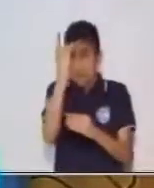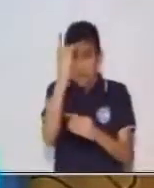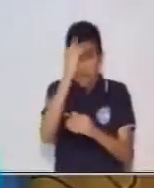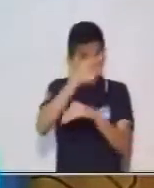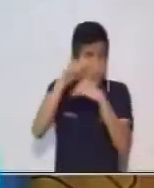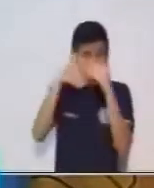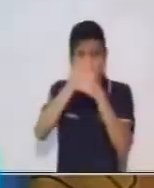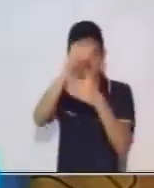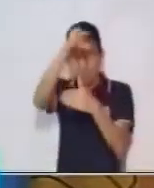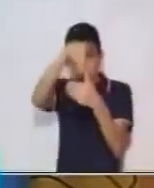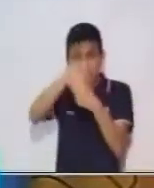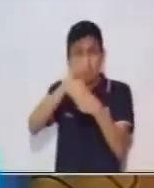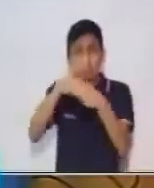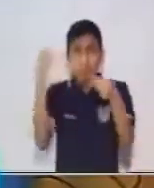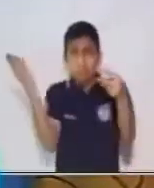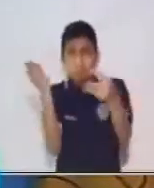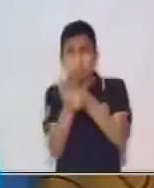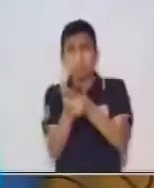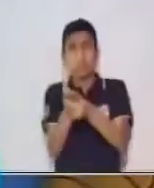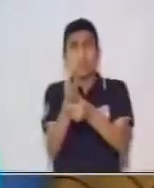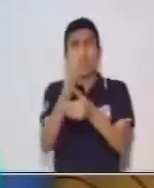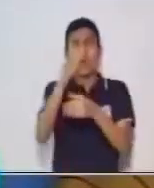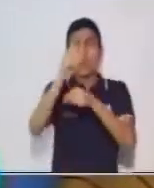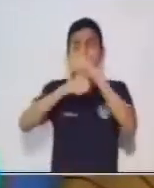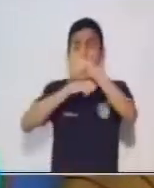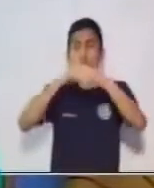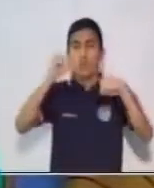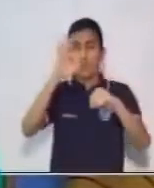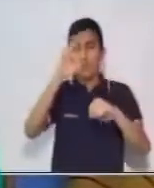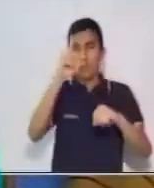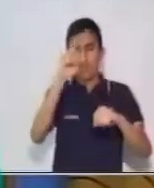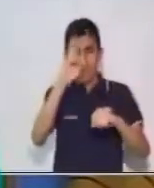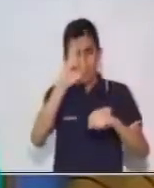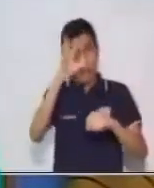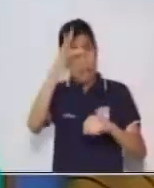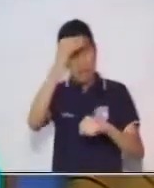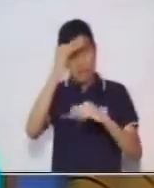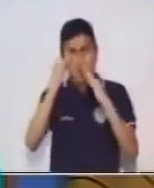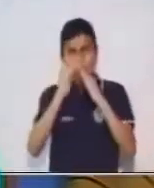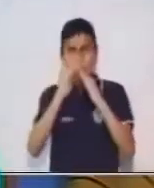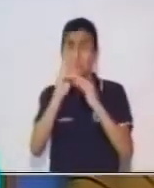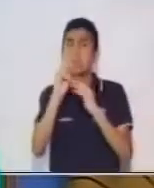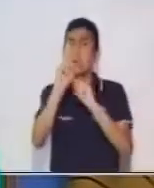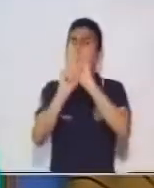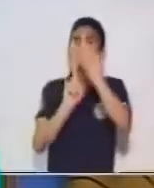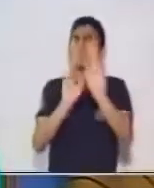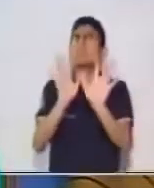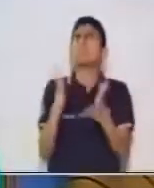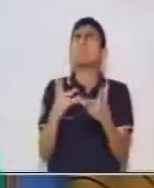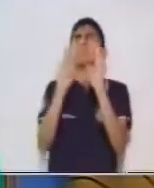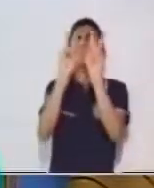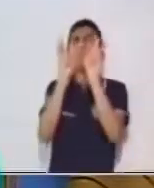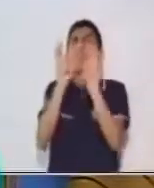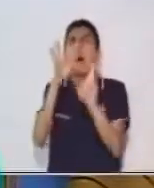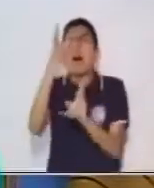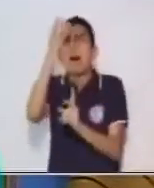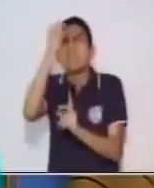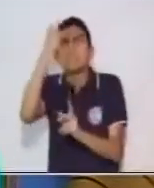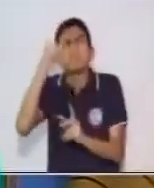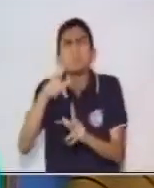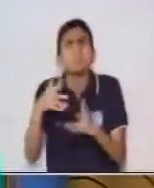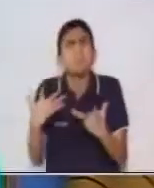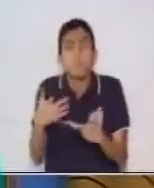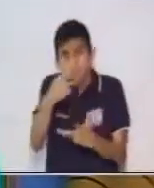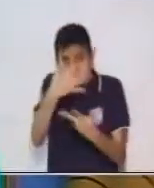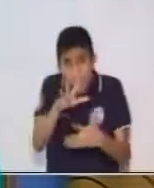sus tareas en su portafolio aprendo en casa y les pregunto hoy logramos identificar